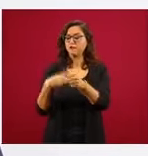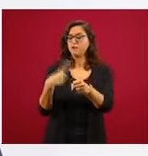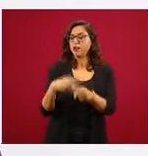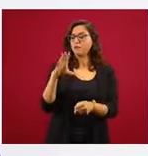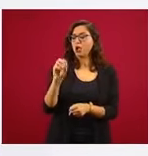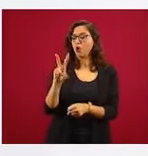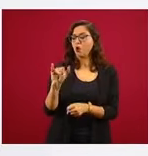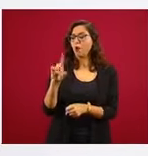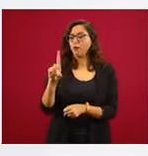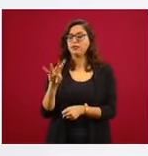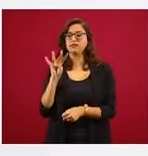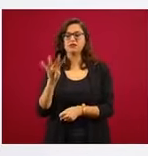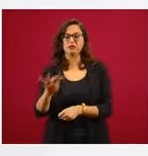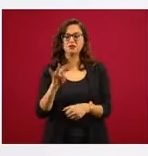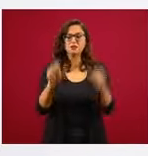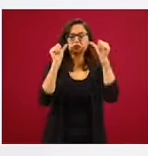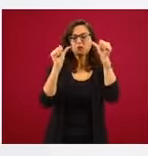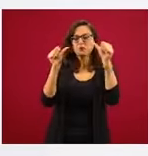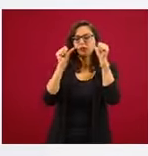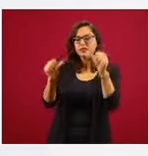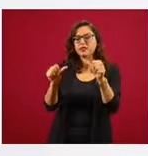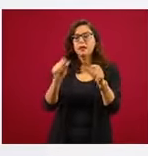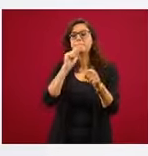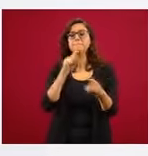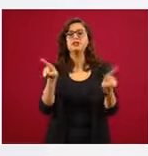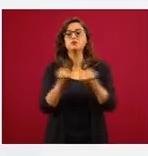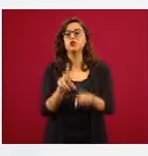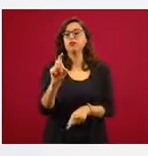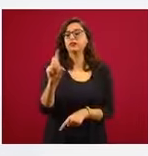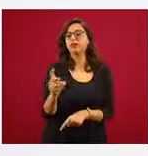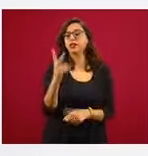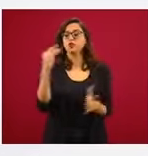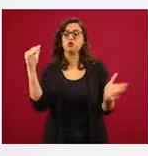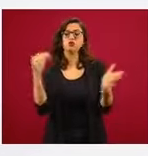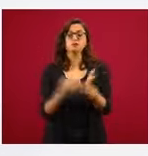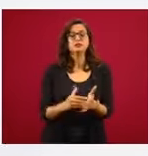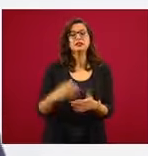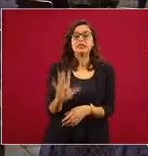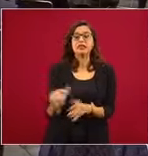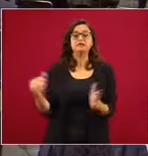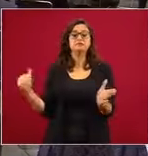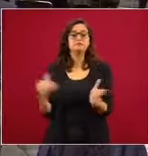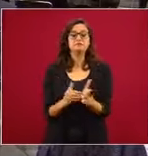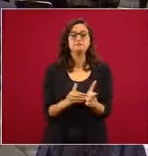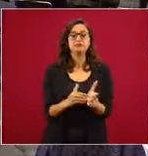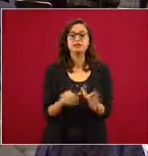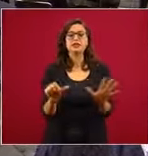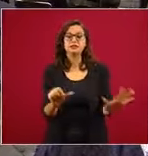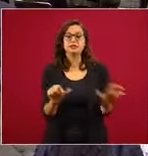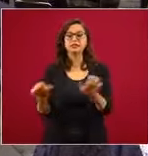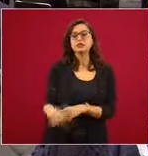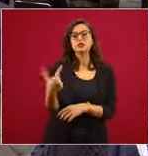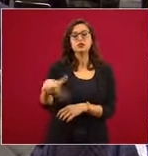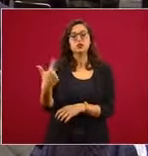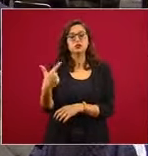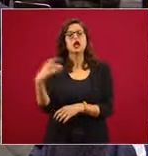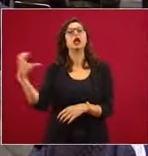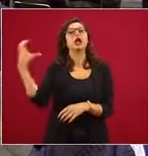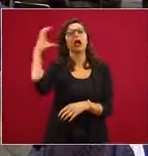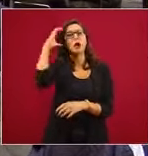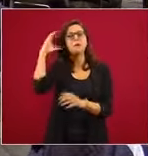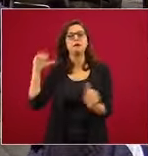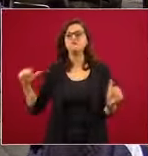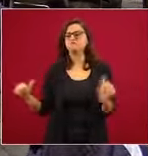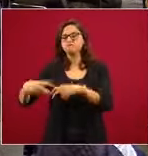instalado 32 mil 203 camas y 10 mil 612 con